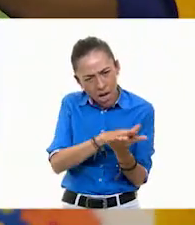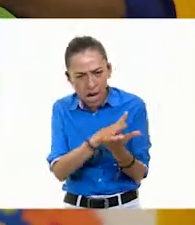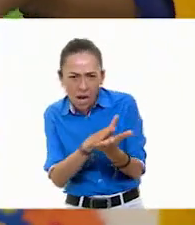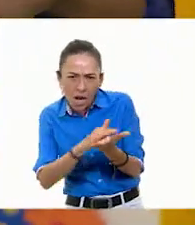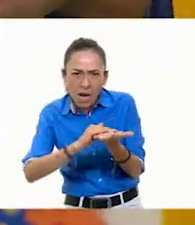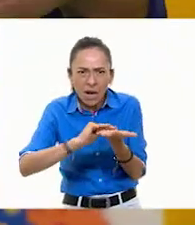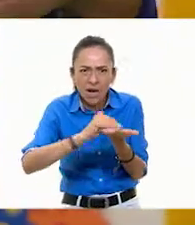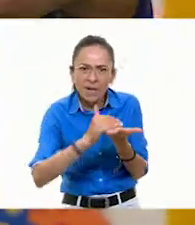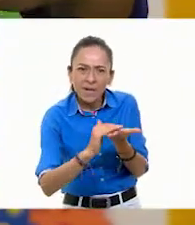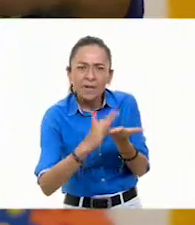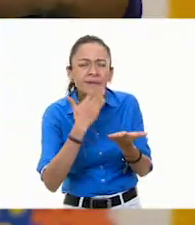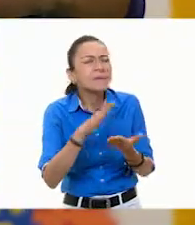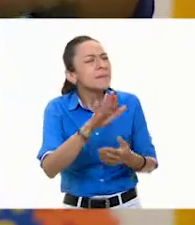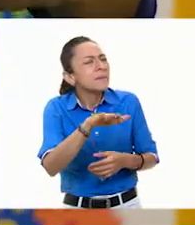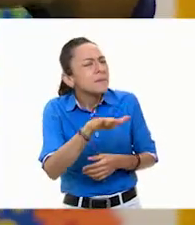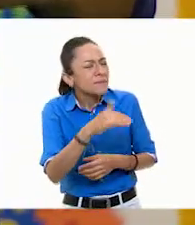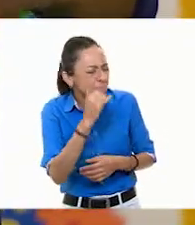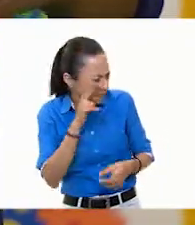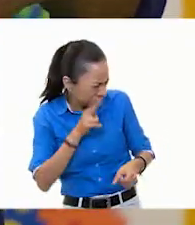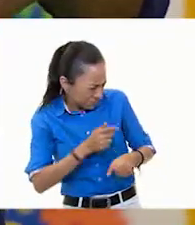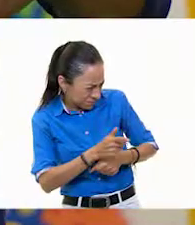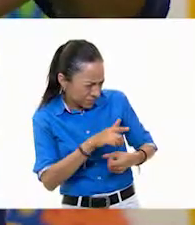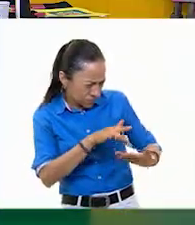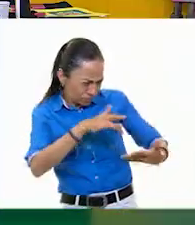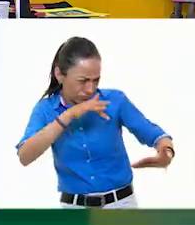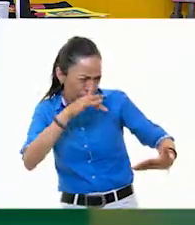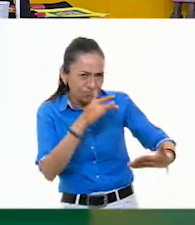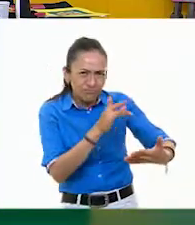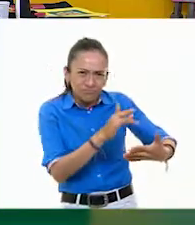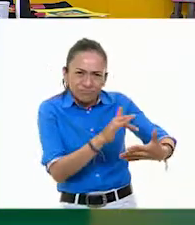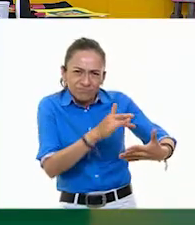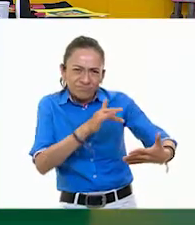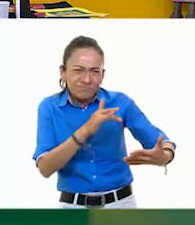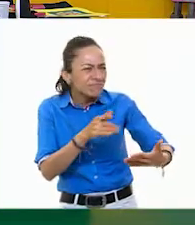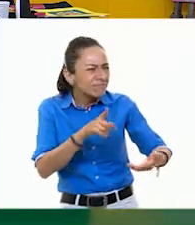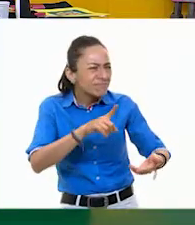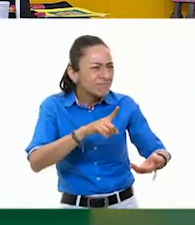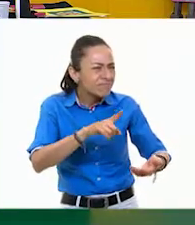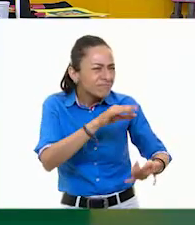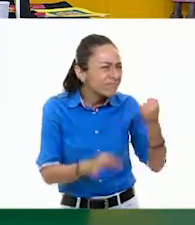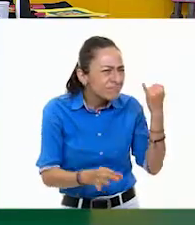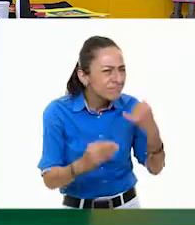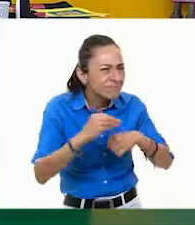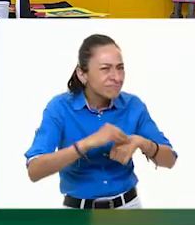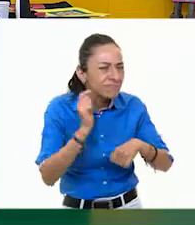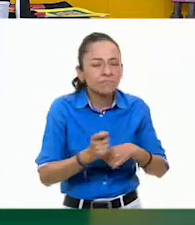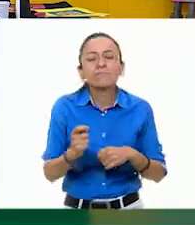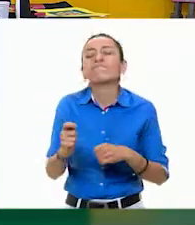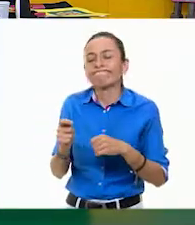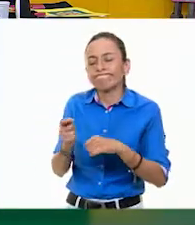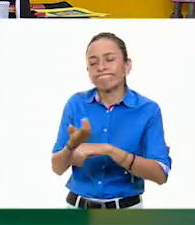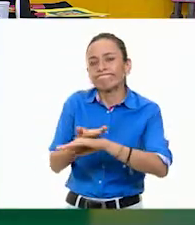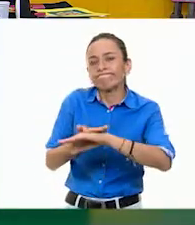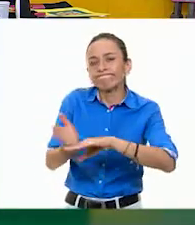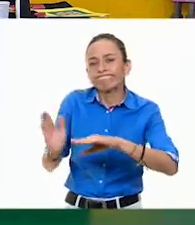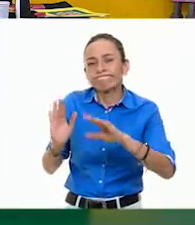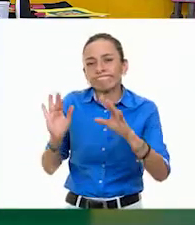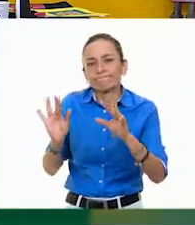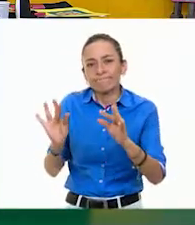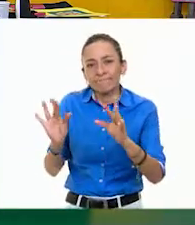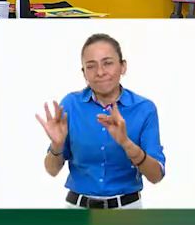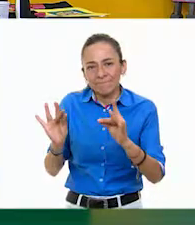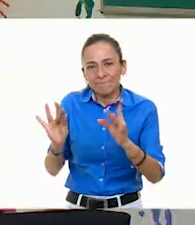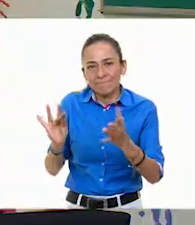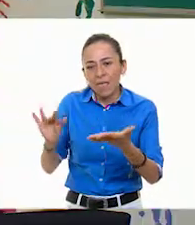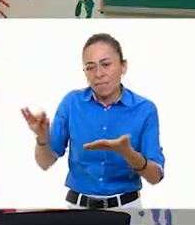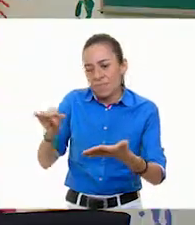Porque veo que tiene como brillo. Bien, bueno, con pegamento blanco, en su mayoría, una gran cantidad de